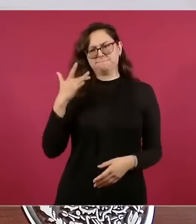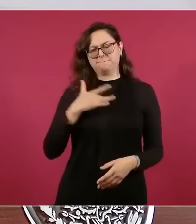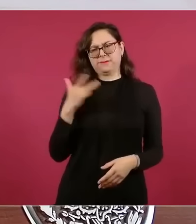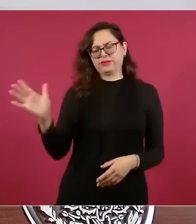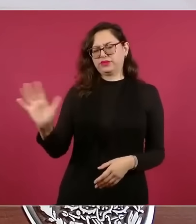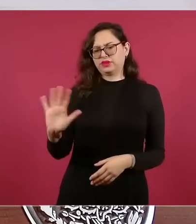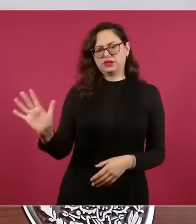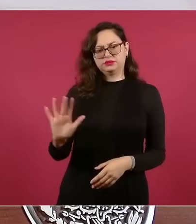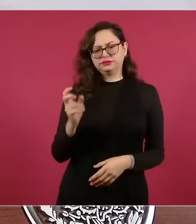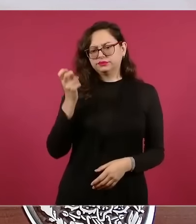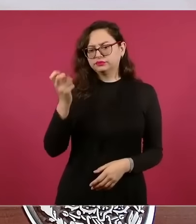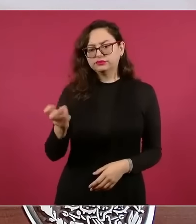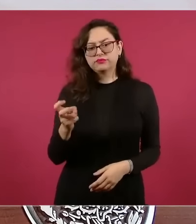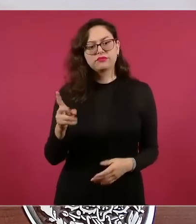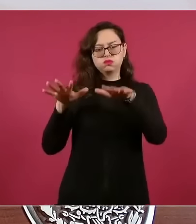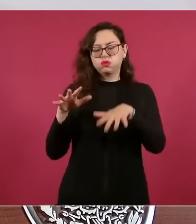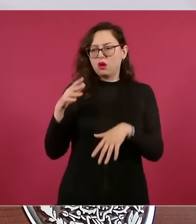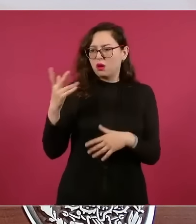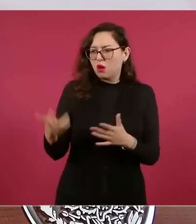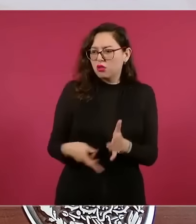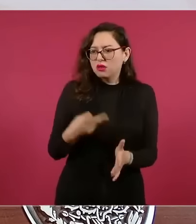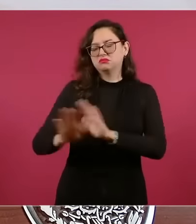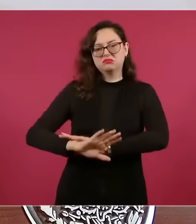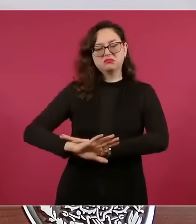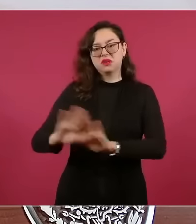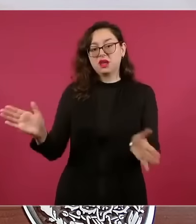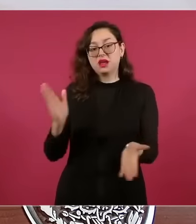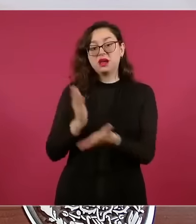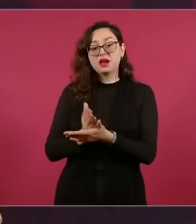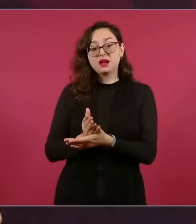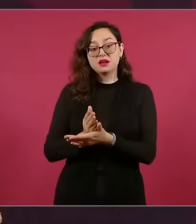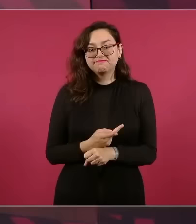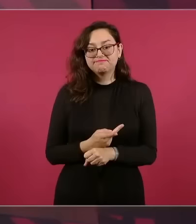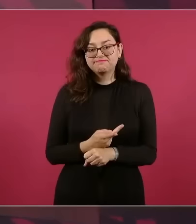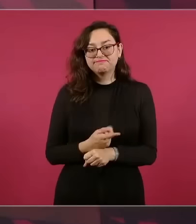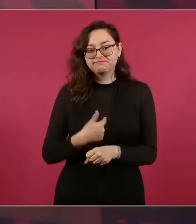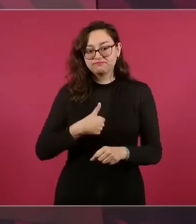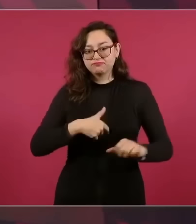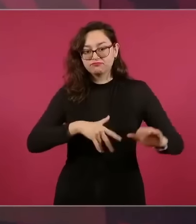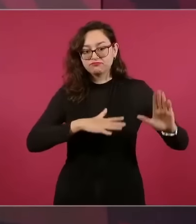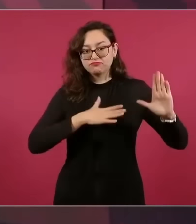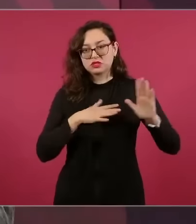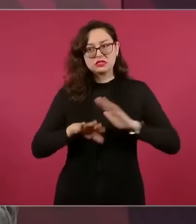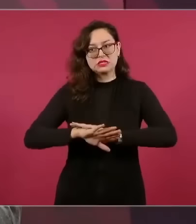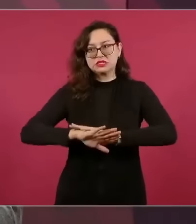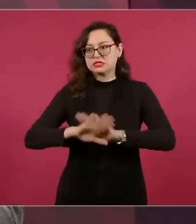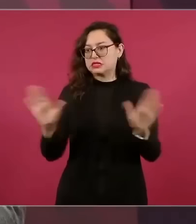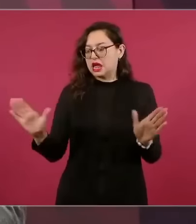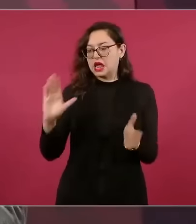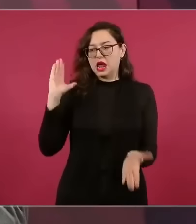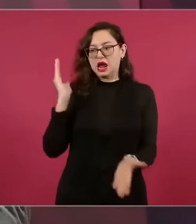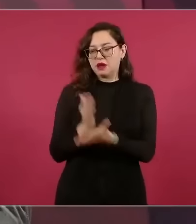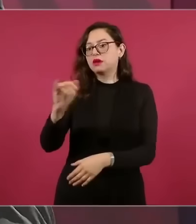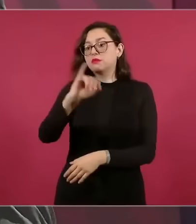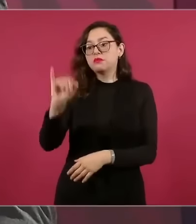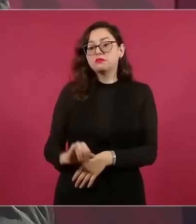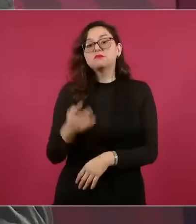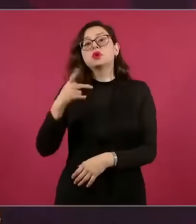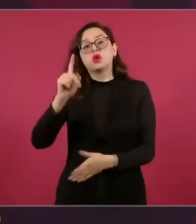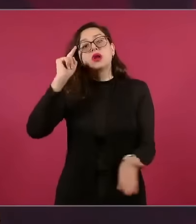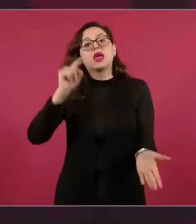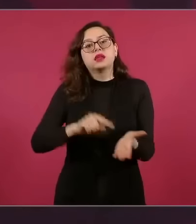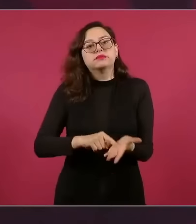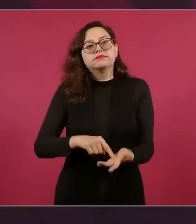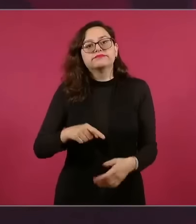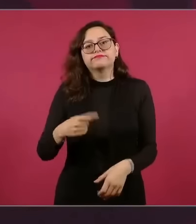dije, no van a volver a haber inundaciones. ¿Y qué creen? Hubo otra inundación, por lo que les estoy planteando. Entonces,